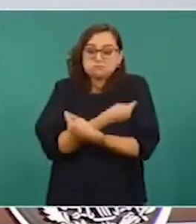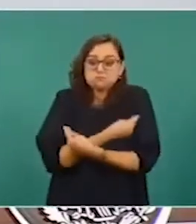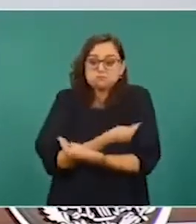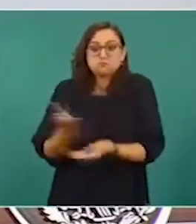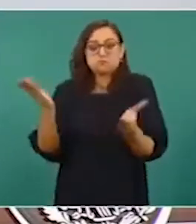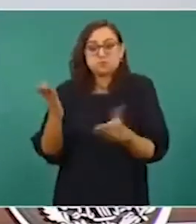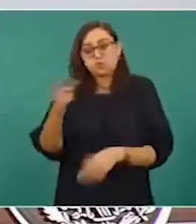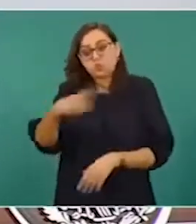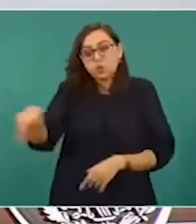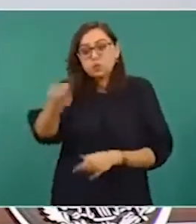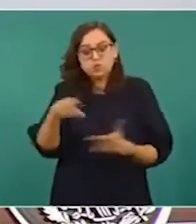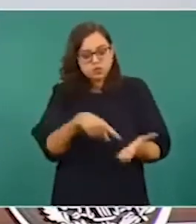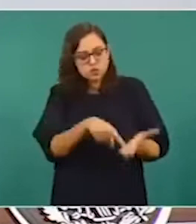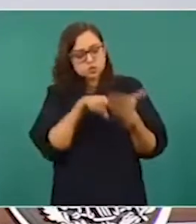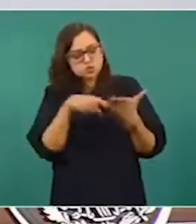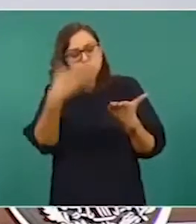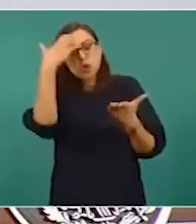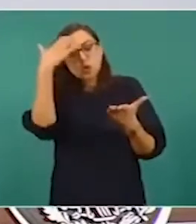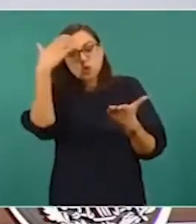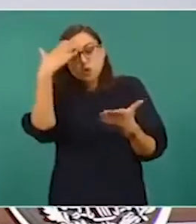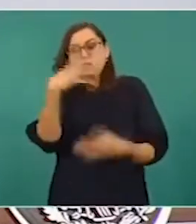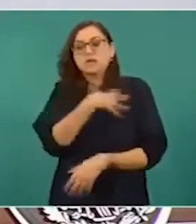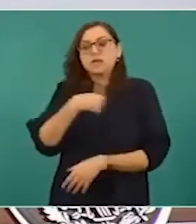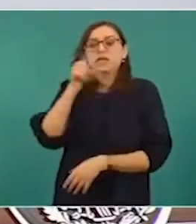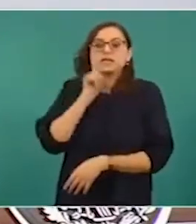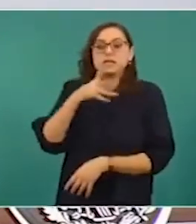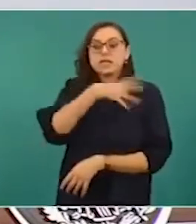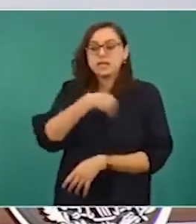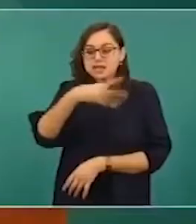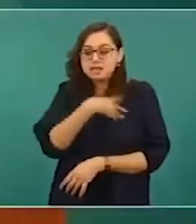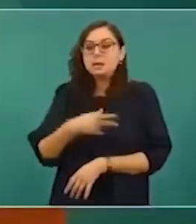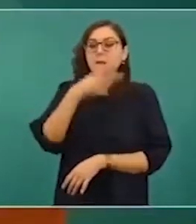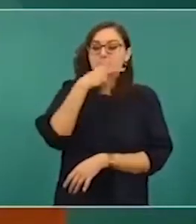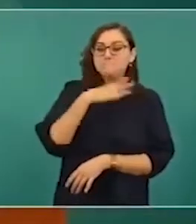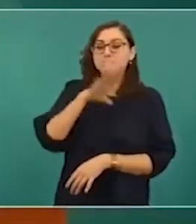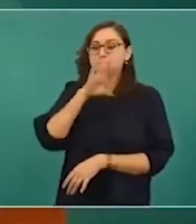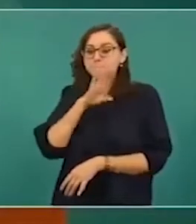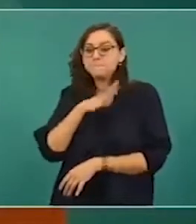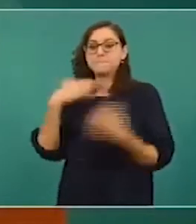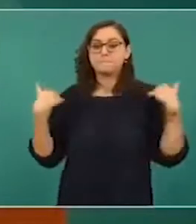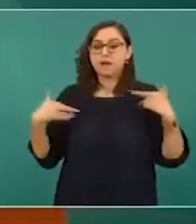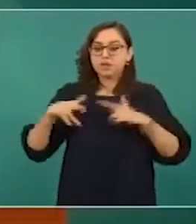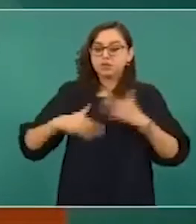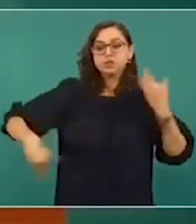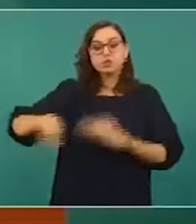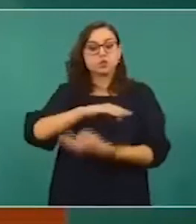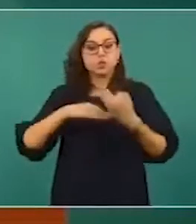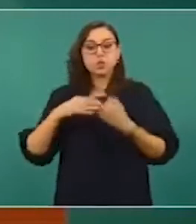debatan, las hablen con sus hijas e hijos, los padres de familia, los maestros.